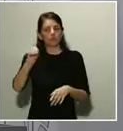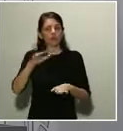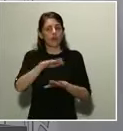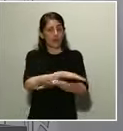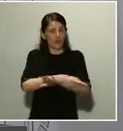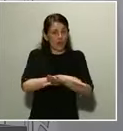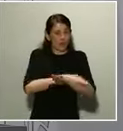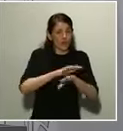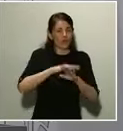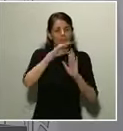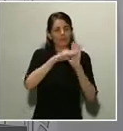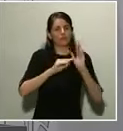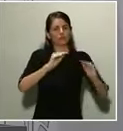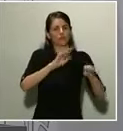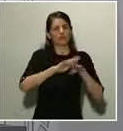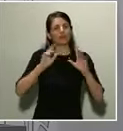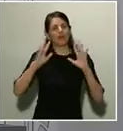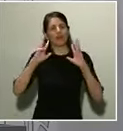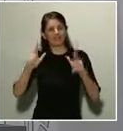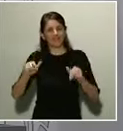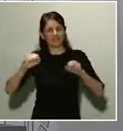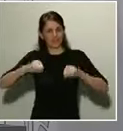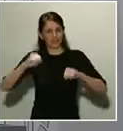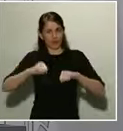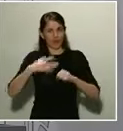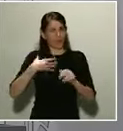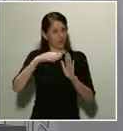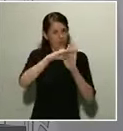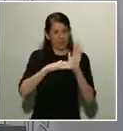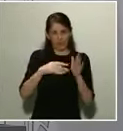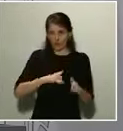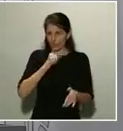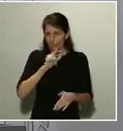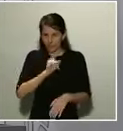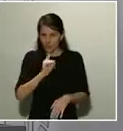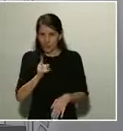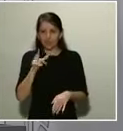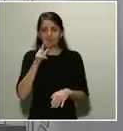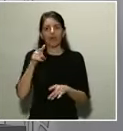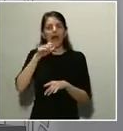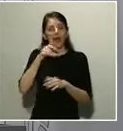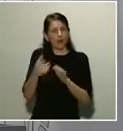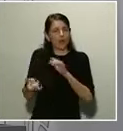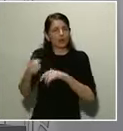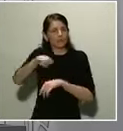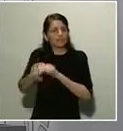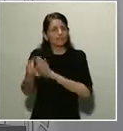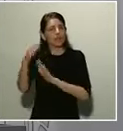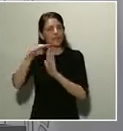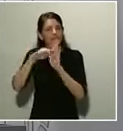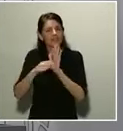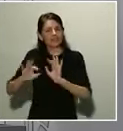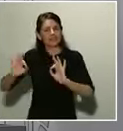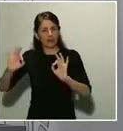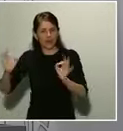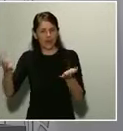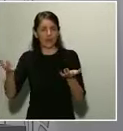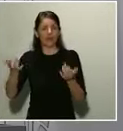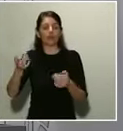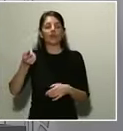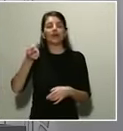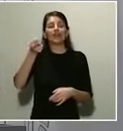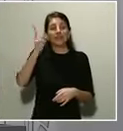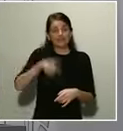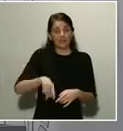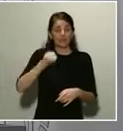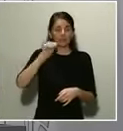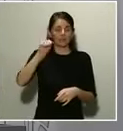alguna medida extraordinaria para mejorar esta situación? También pregunta, son varios, el contexto, por ejemplo, ¿piensa el Gobierno denunciar a las